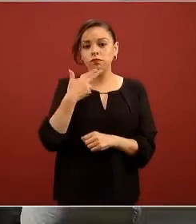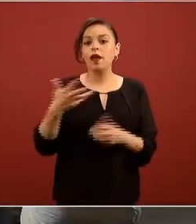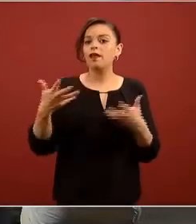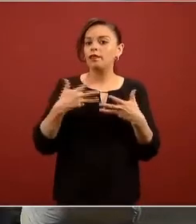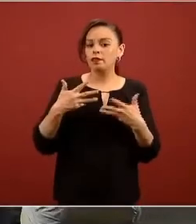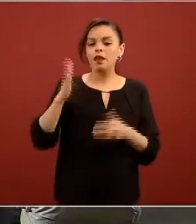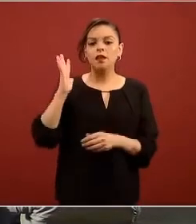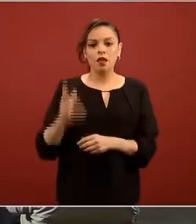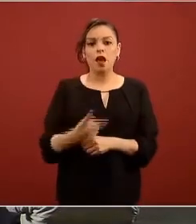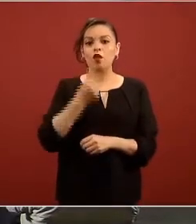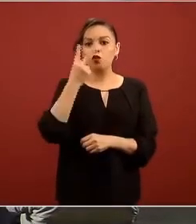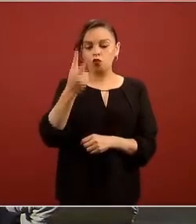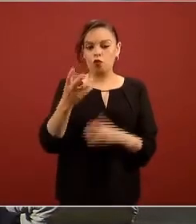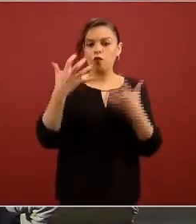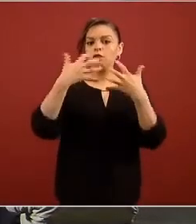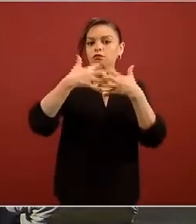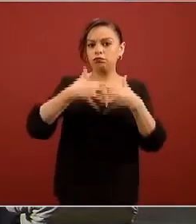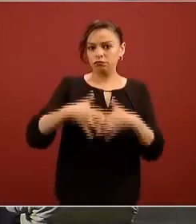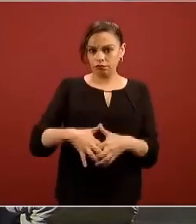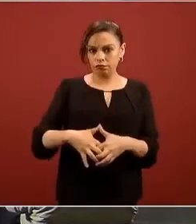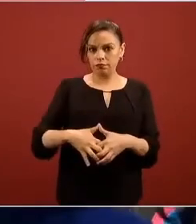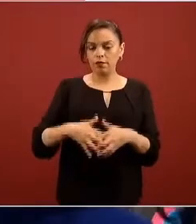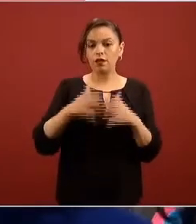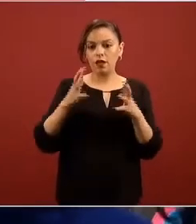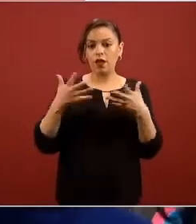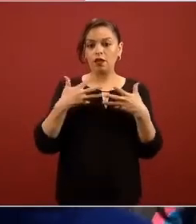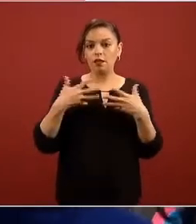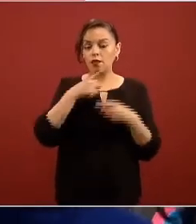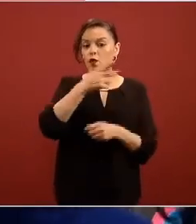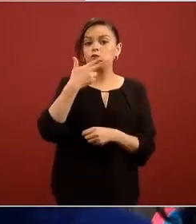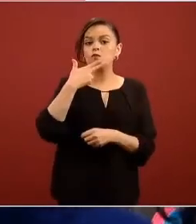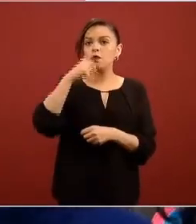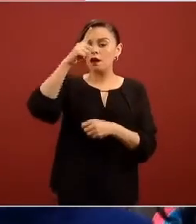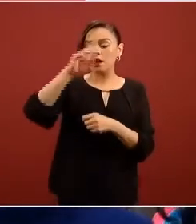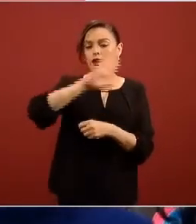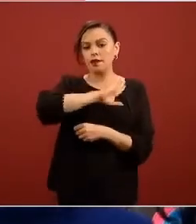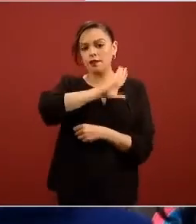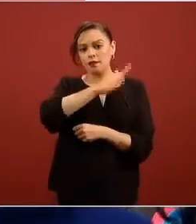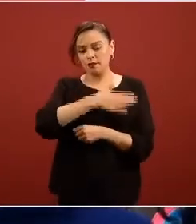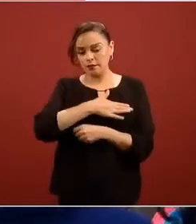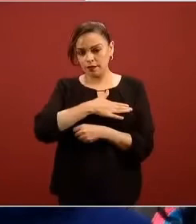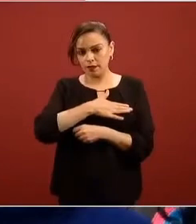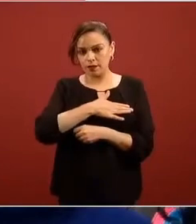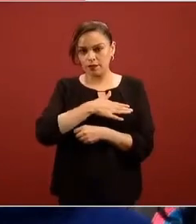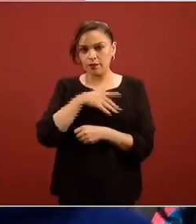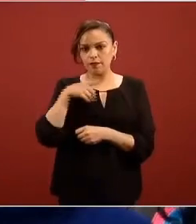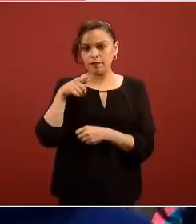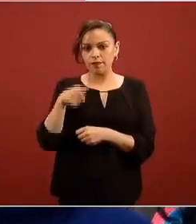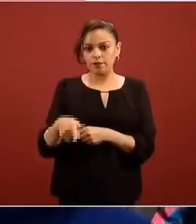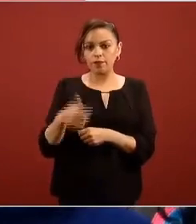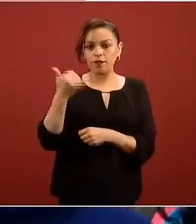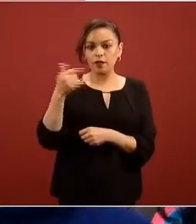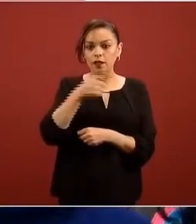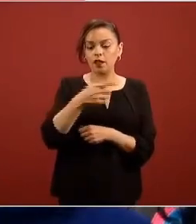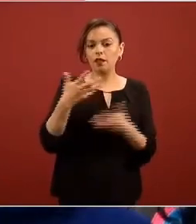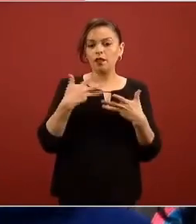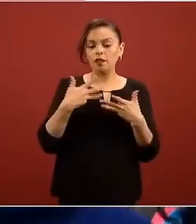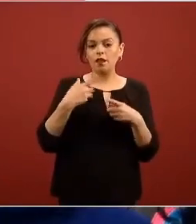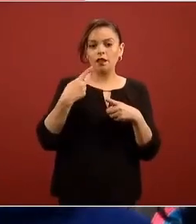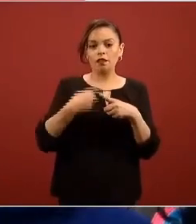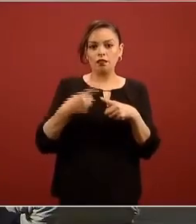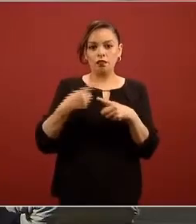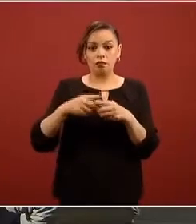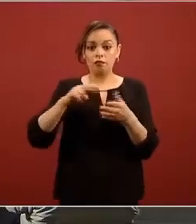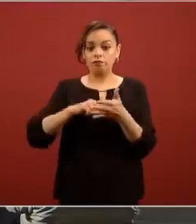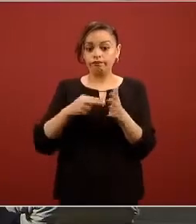comerciales que están distribuyendo en España con estos principios de diseño y de ingeniería que están dando